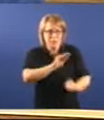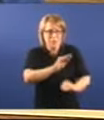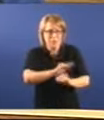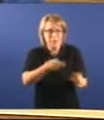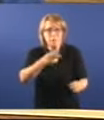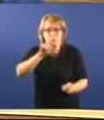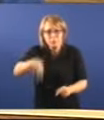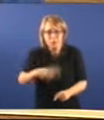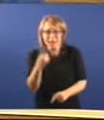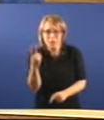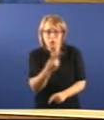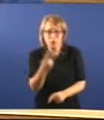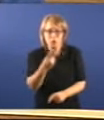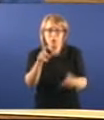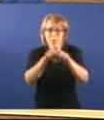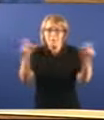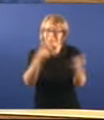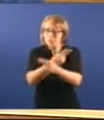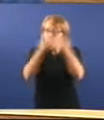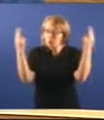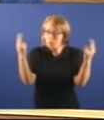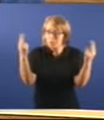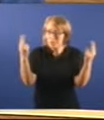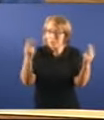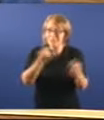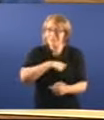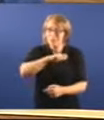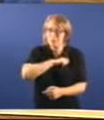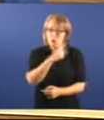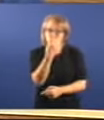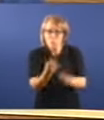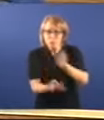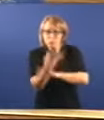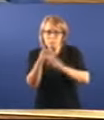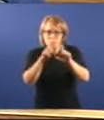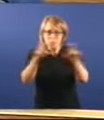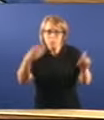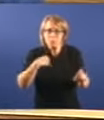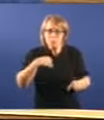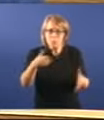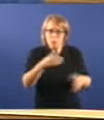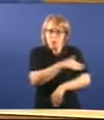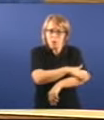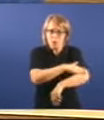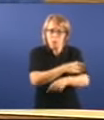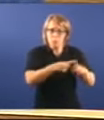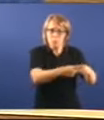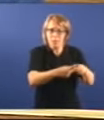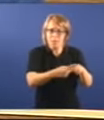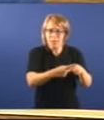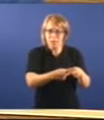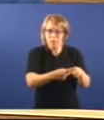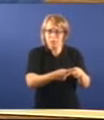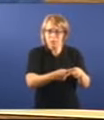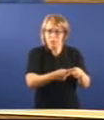Seaga é unha empresa que fixo o bipartito cando estaba no goberno e ahora me dice que nos privatizamos a extinción dos lumes. De Aurora